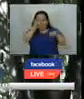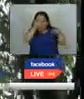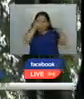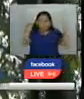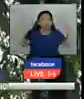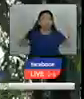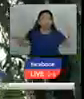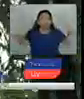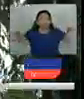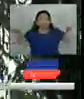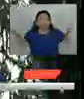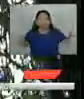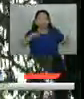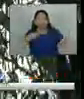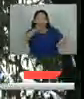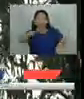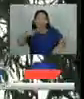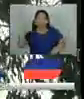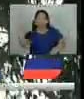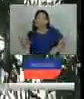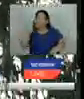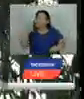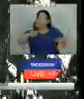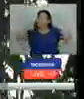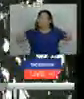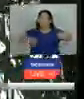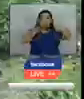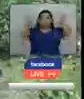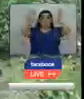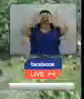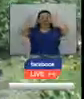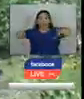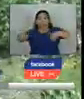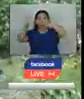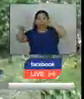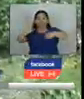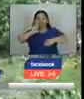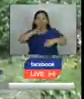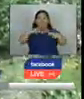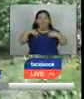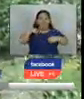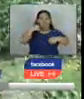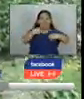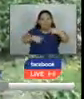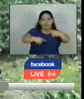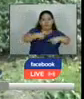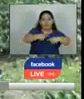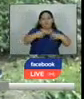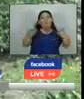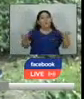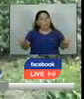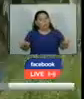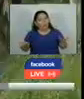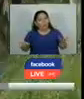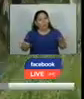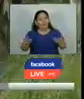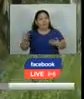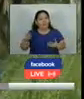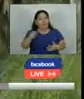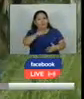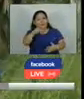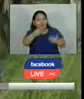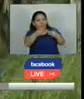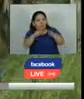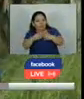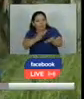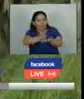silvestres ya que necesitan los recursos idóneos para cumplir con ciclos dentro de la naturaleza como las decenas de